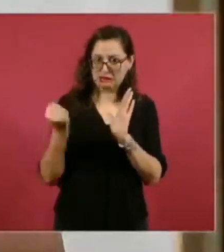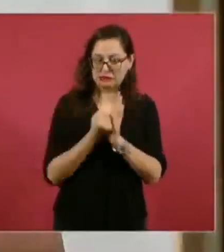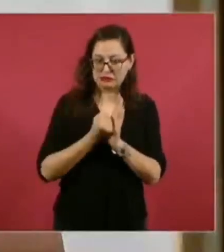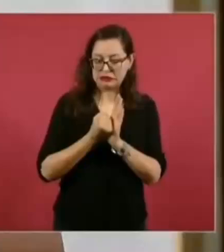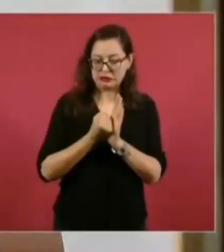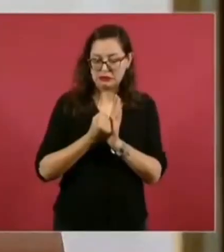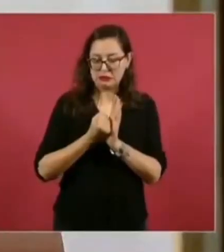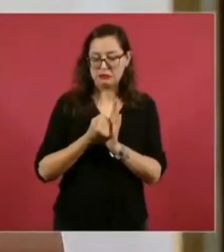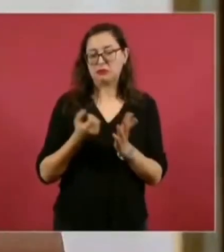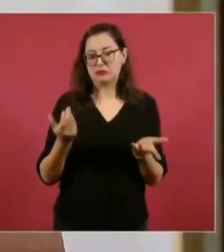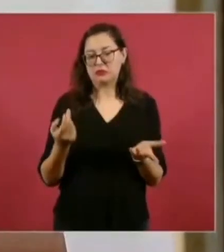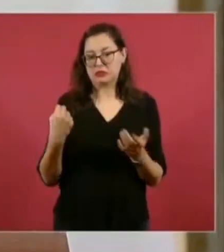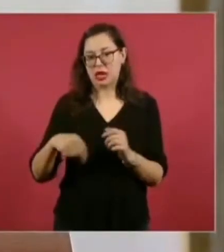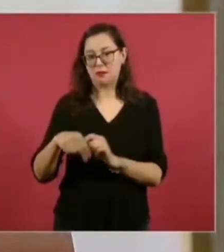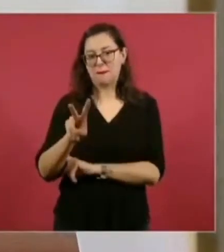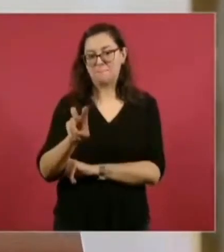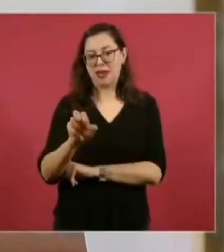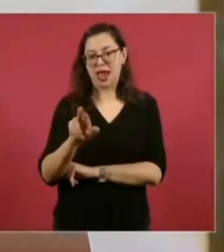Verificada.